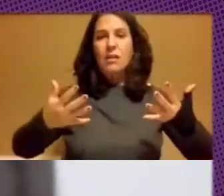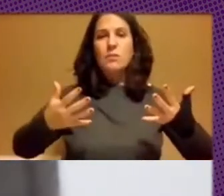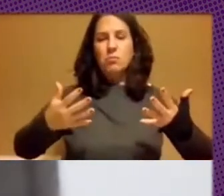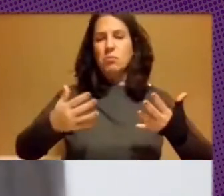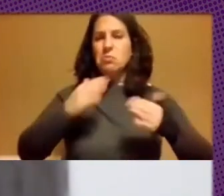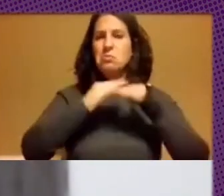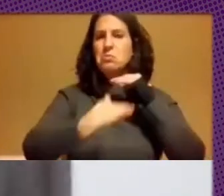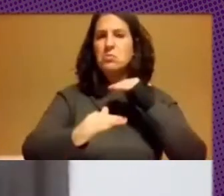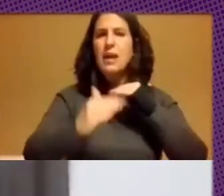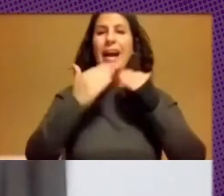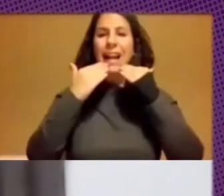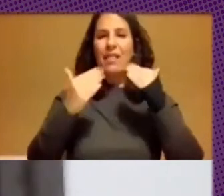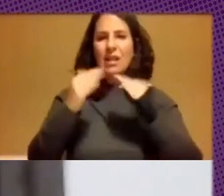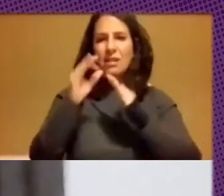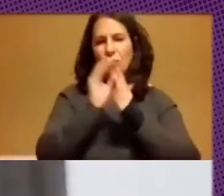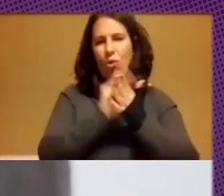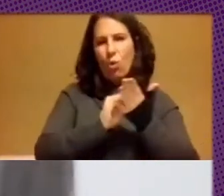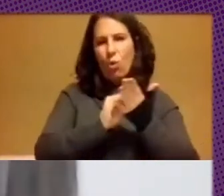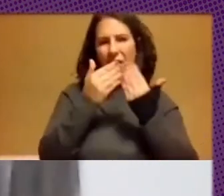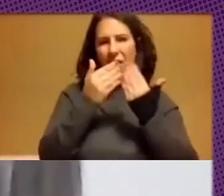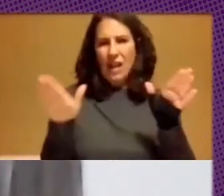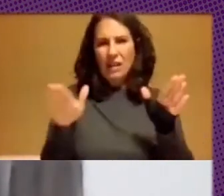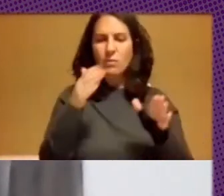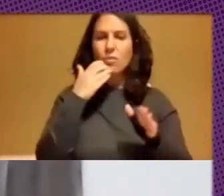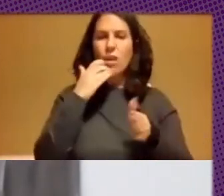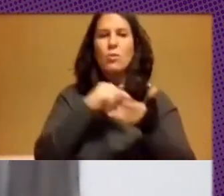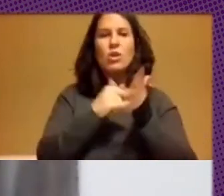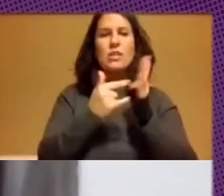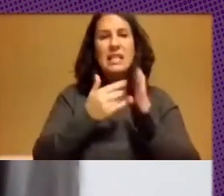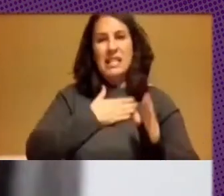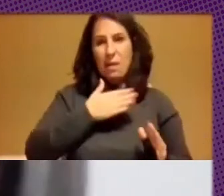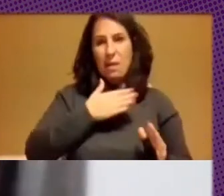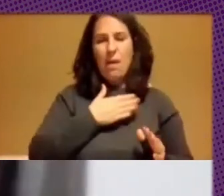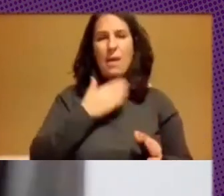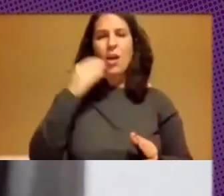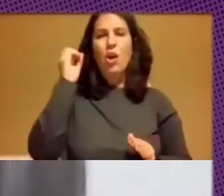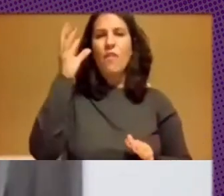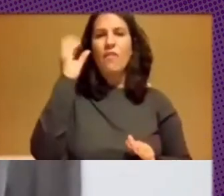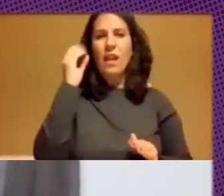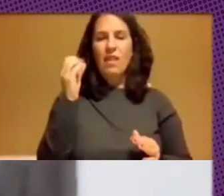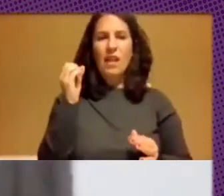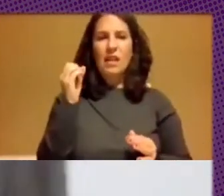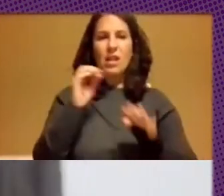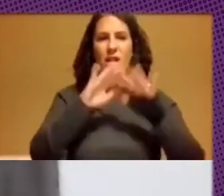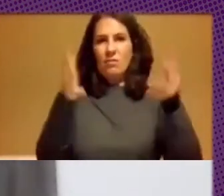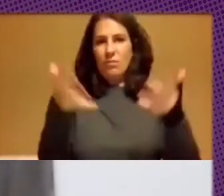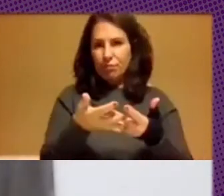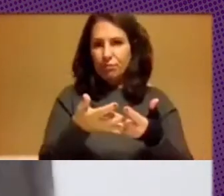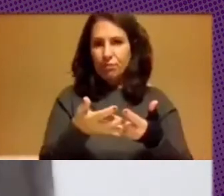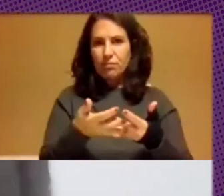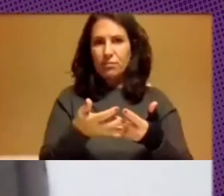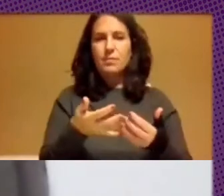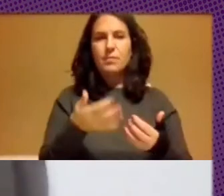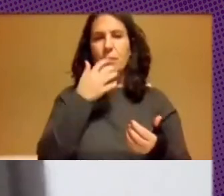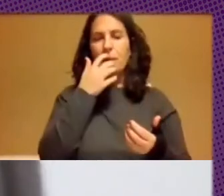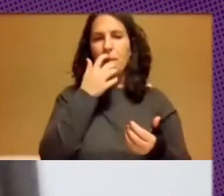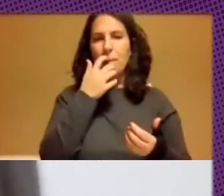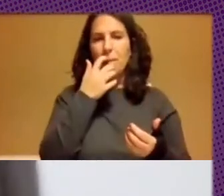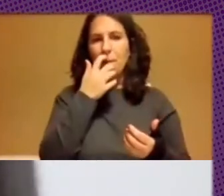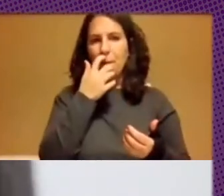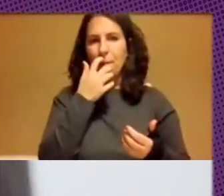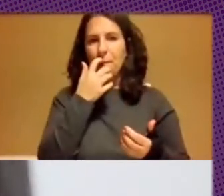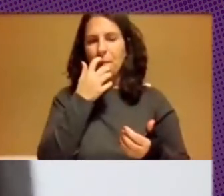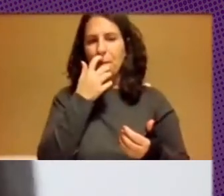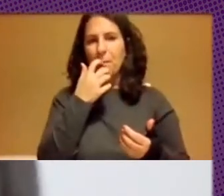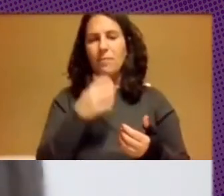Por ejemplo, nosotros teníamos incorporado un sistema de conferencias web de clases en línea como lo llamamos sostenido en base a Big Blue